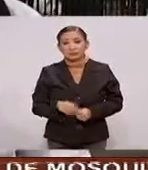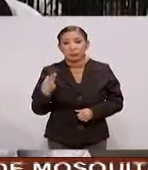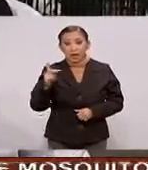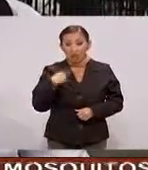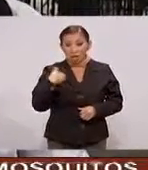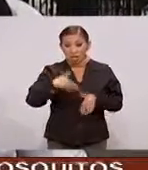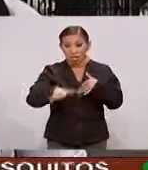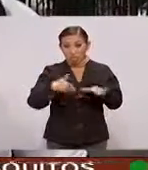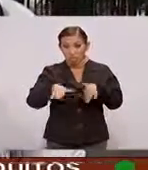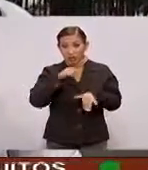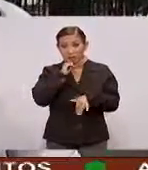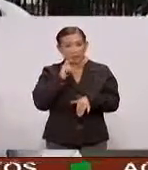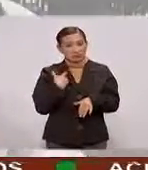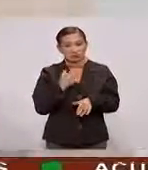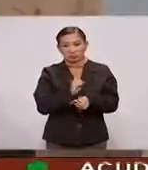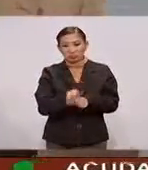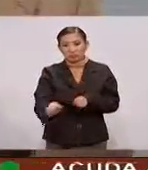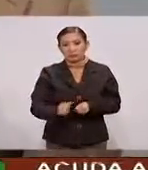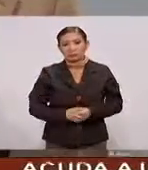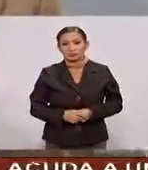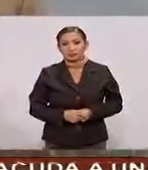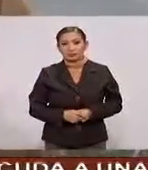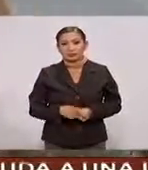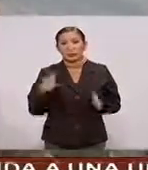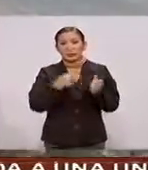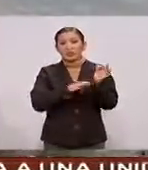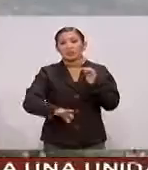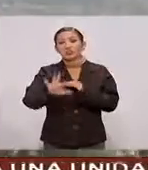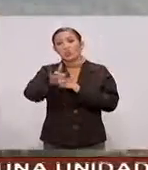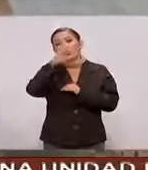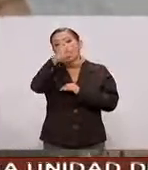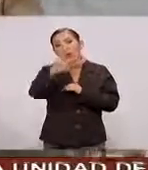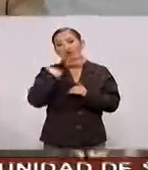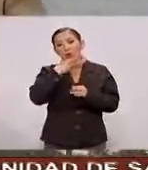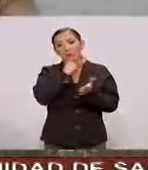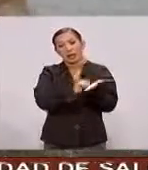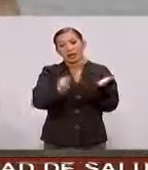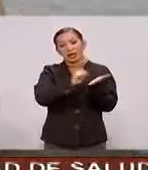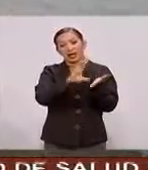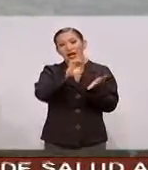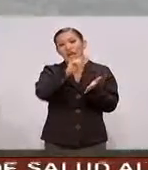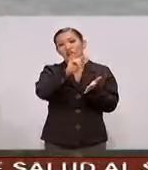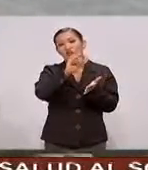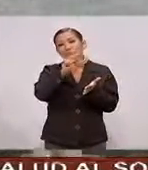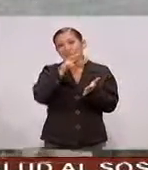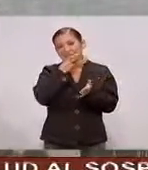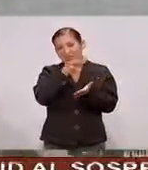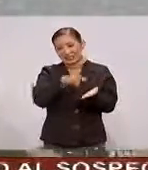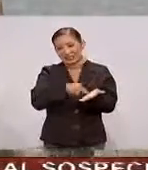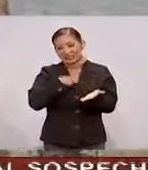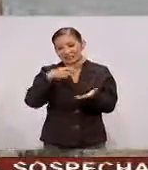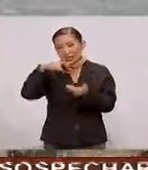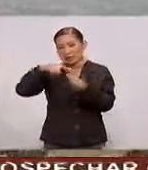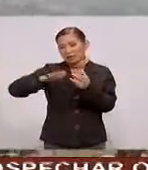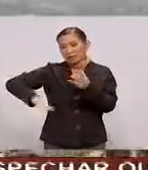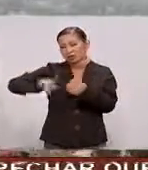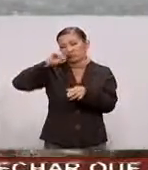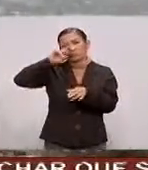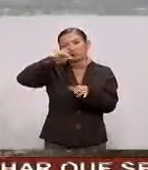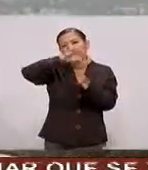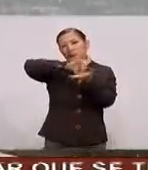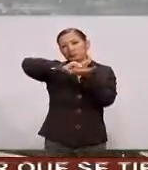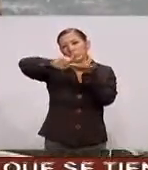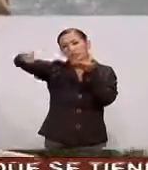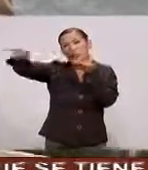entonces nada más caminaste Nada más caminé En 1958 el escritor Carlos Fuentes Escribió La región más transparente